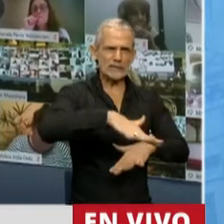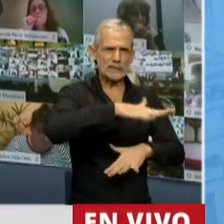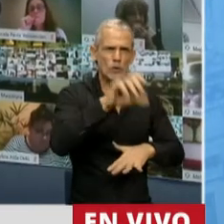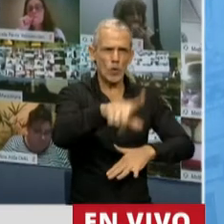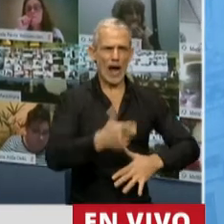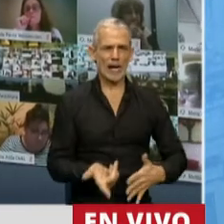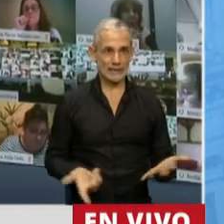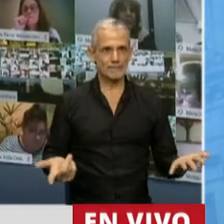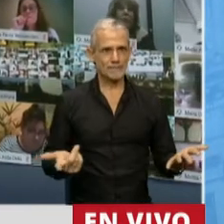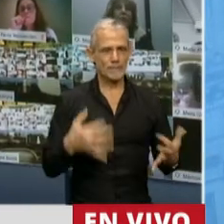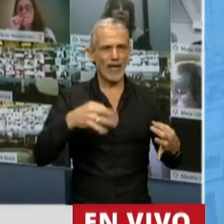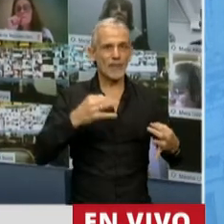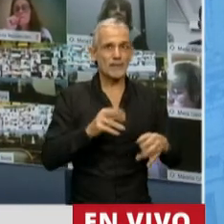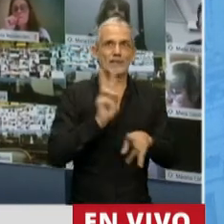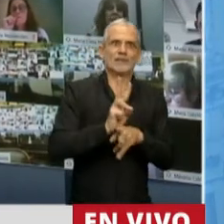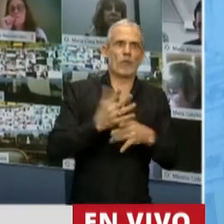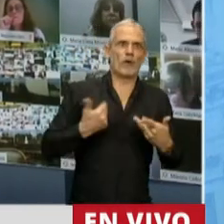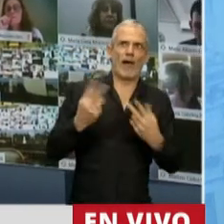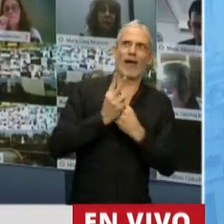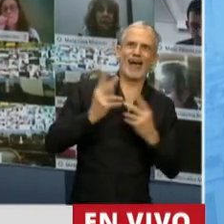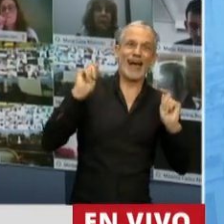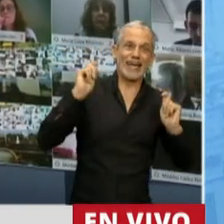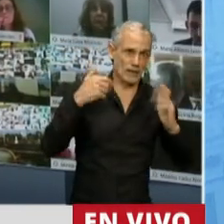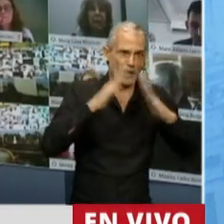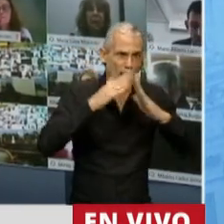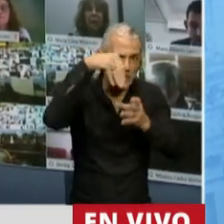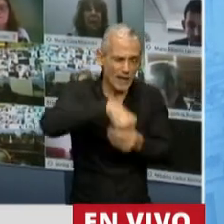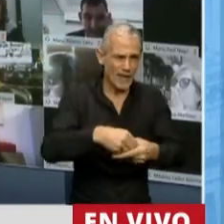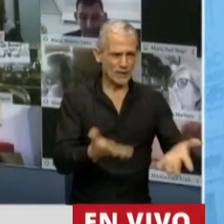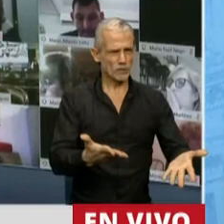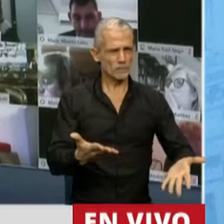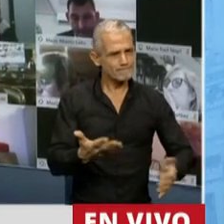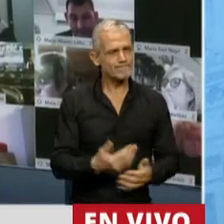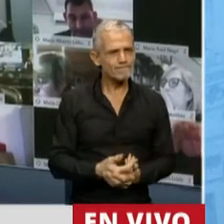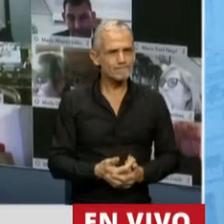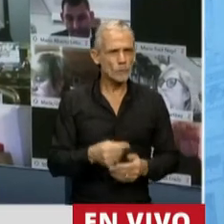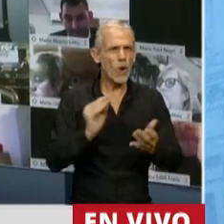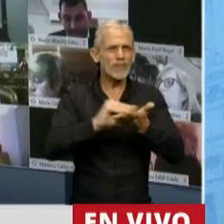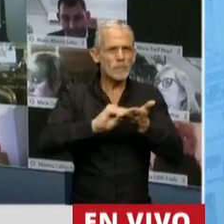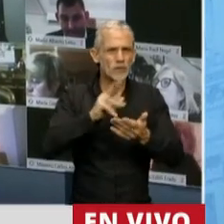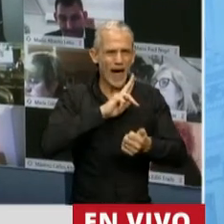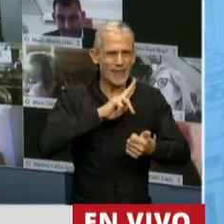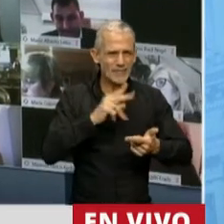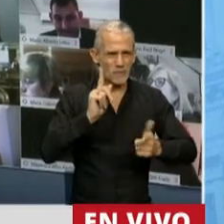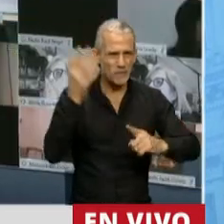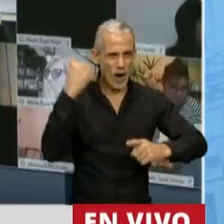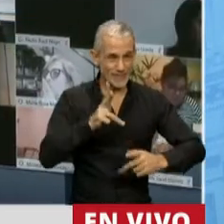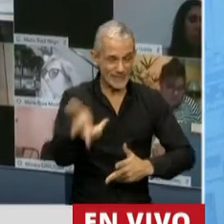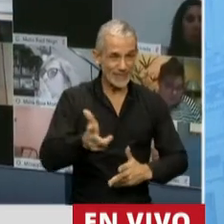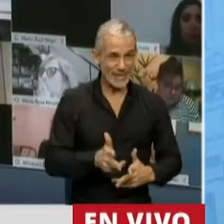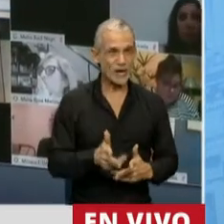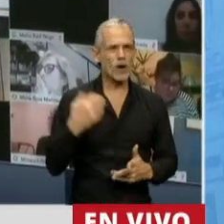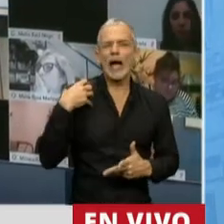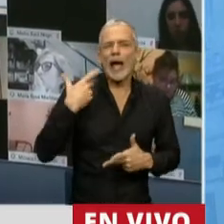deberían ser su espacio de seguridad o de contención, es decir, su hogar. Y como decían recién varias diputadas, recordemos que